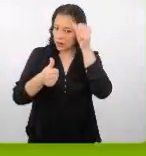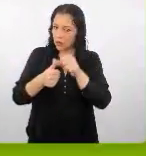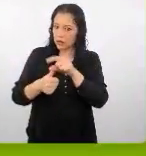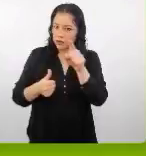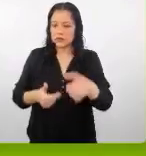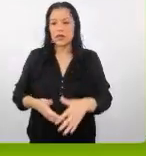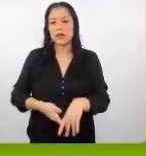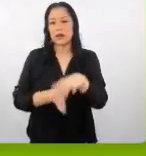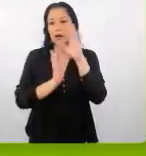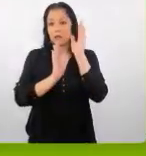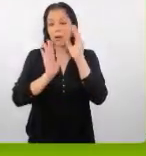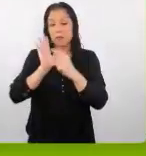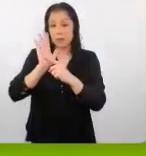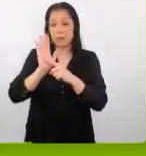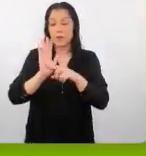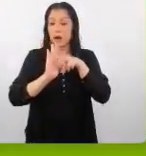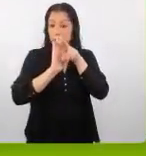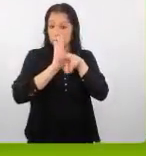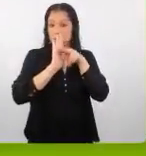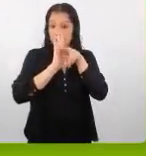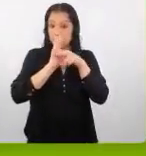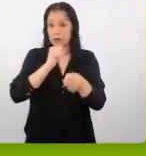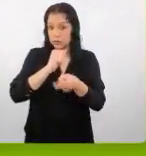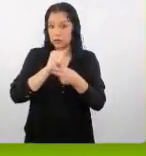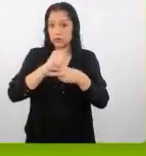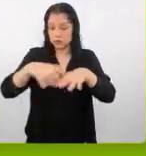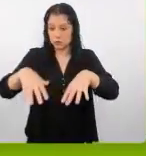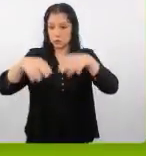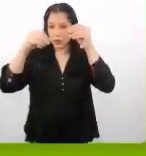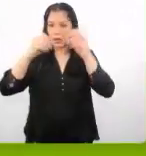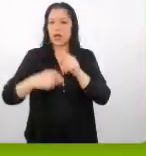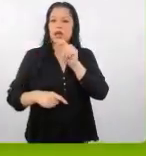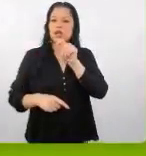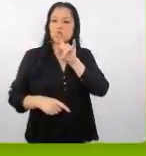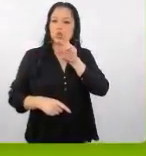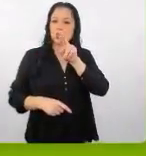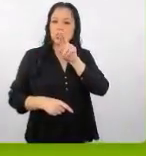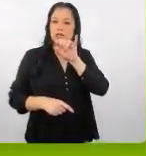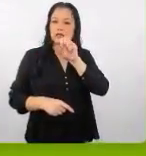presentación y la grabación grabación del video van a estar en turismo in punto p